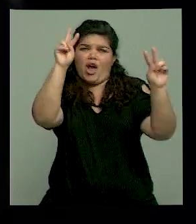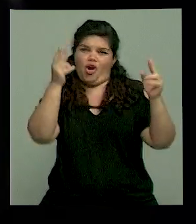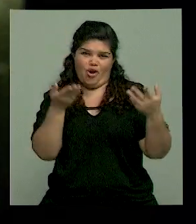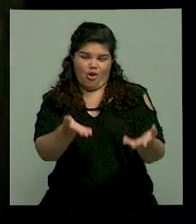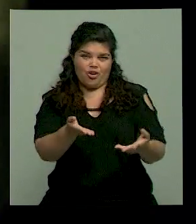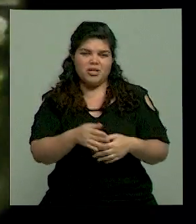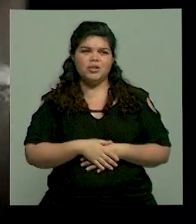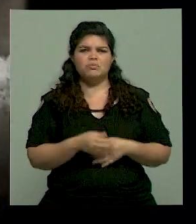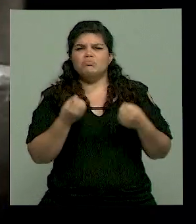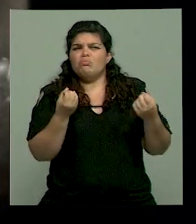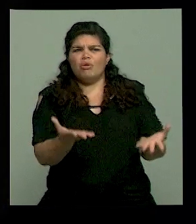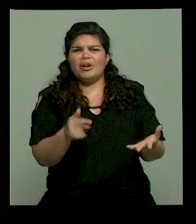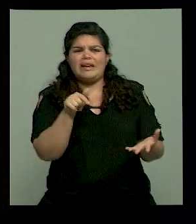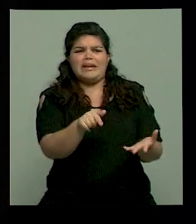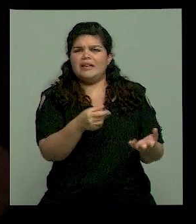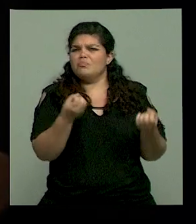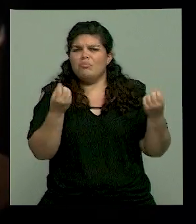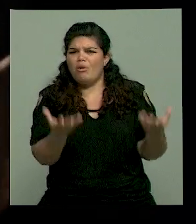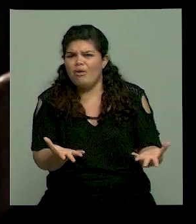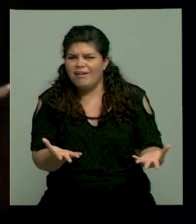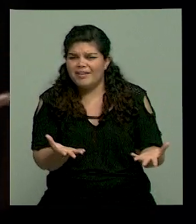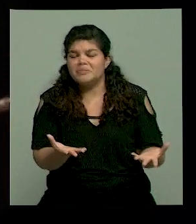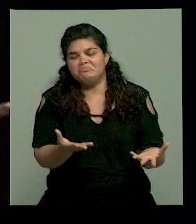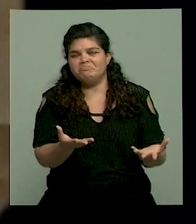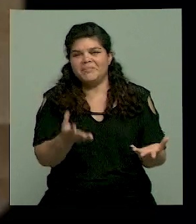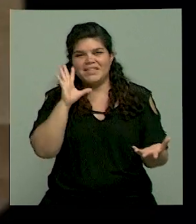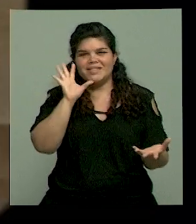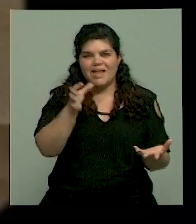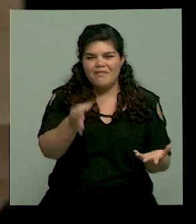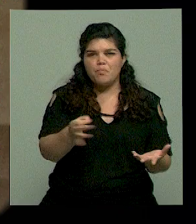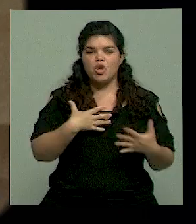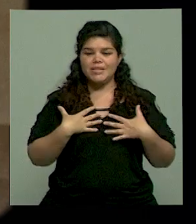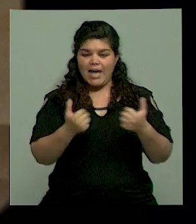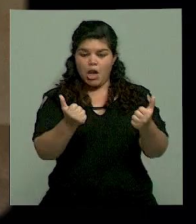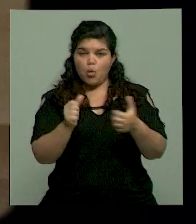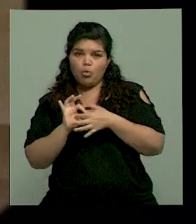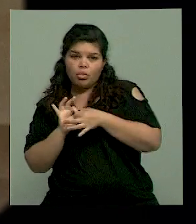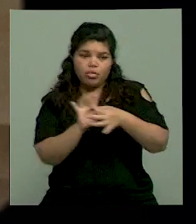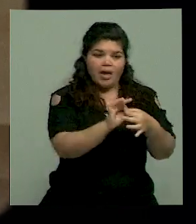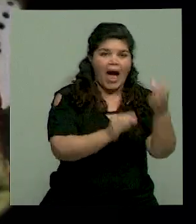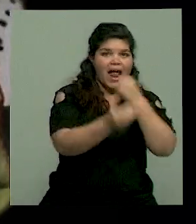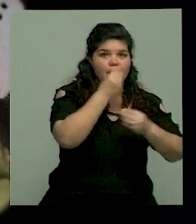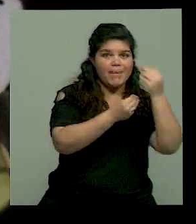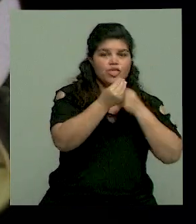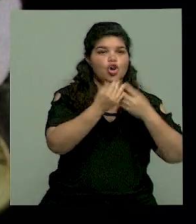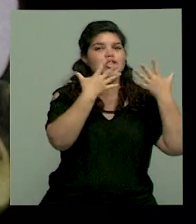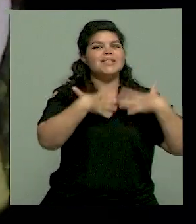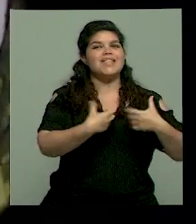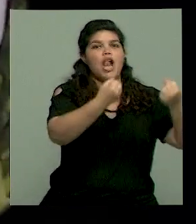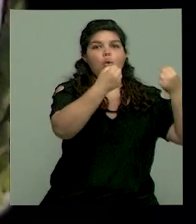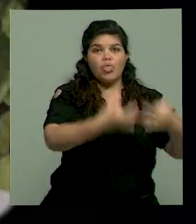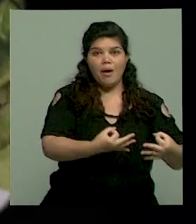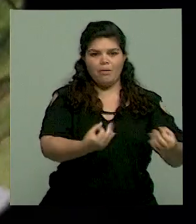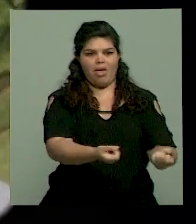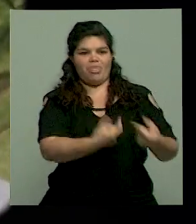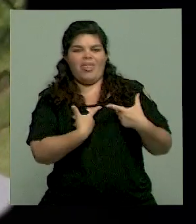difícil de llevar? Está claro que nuestra salud depende de lo que comemos. Una alimentación saludable nos